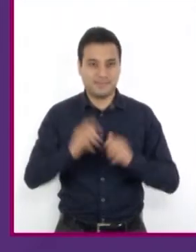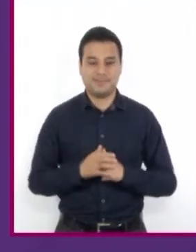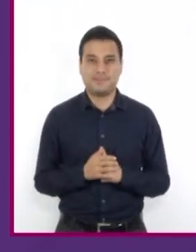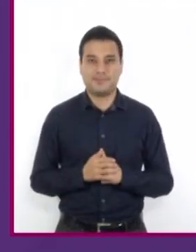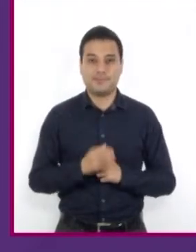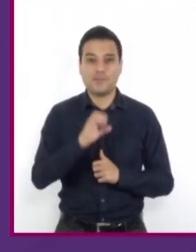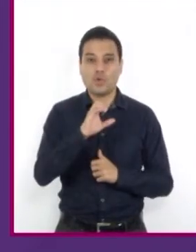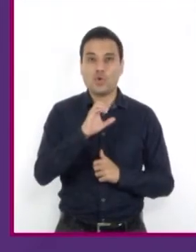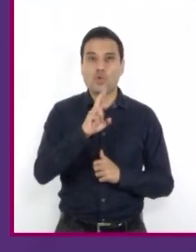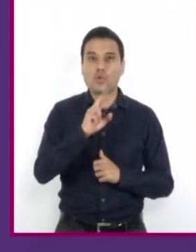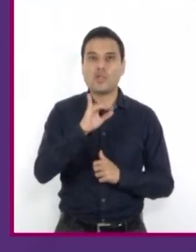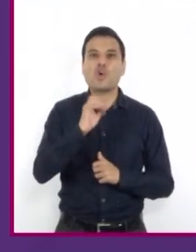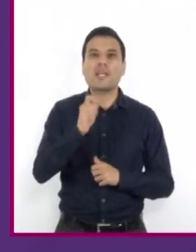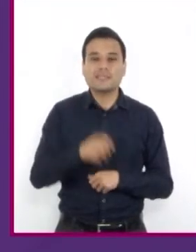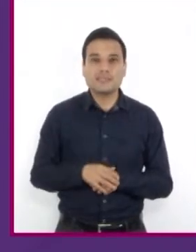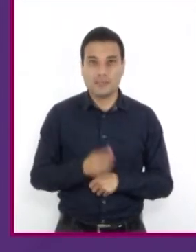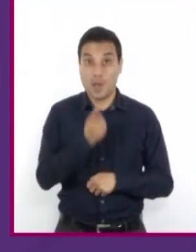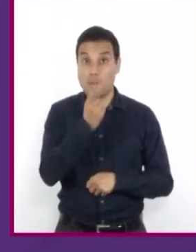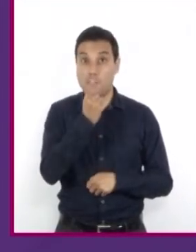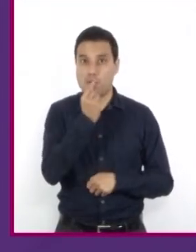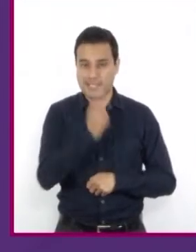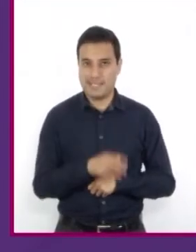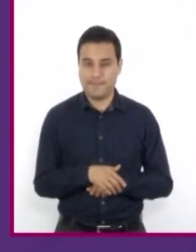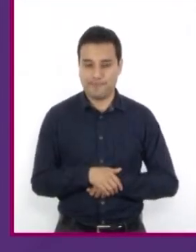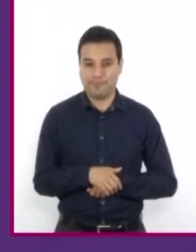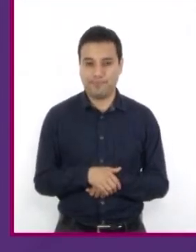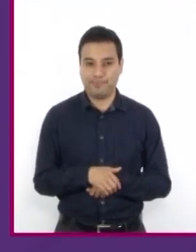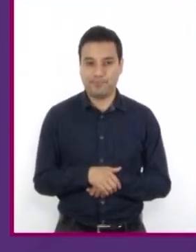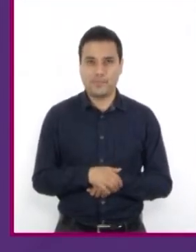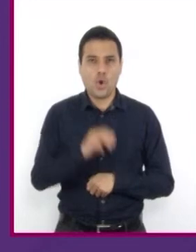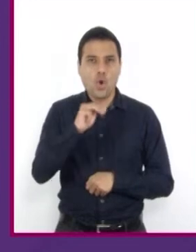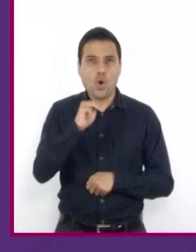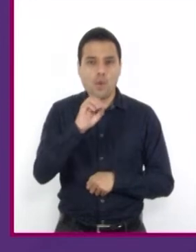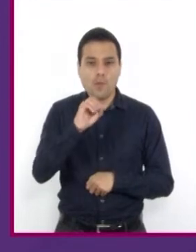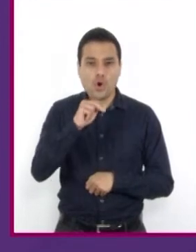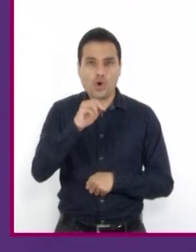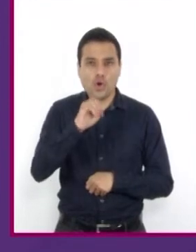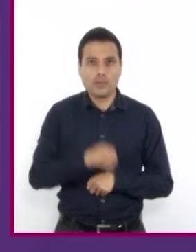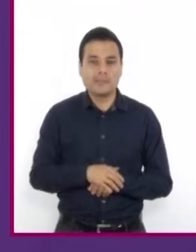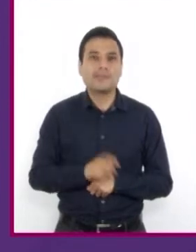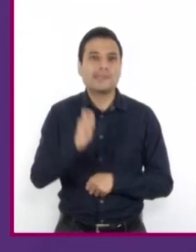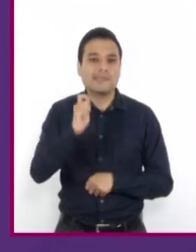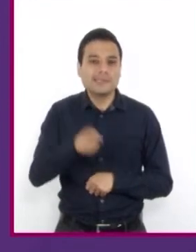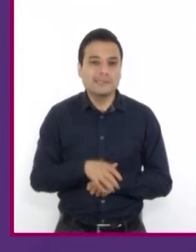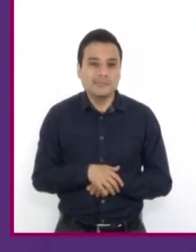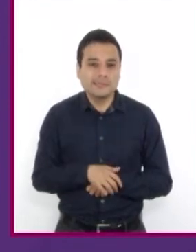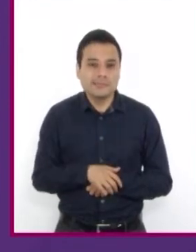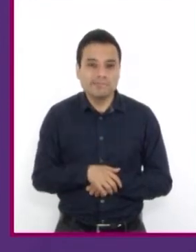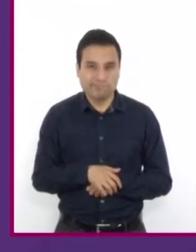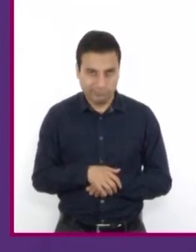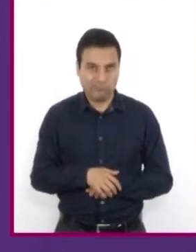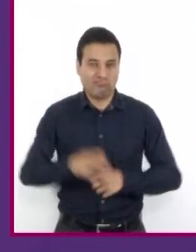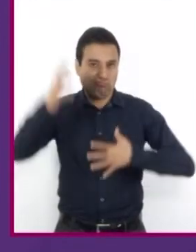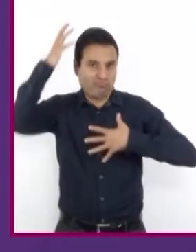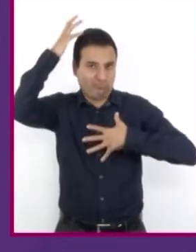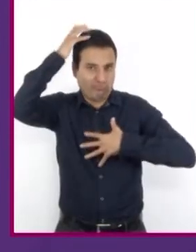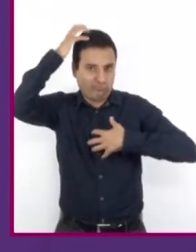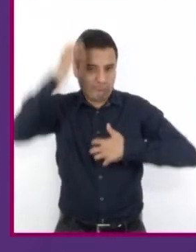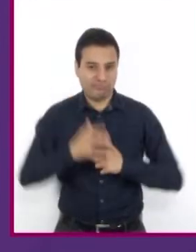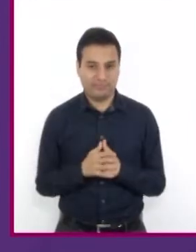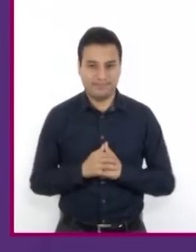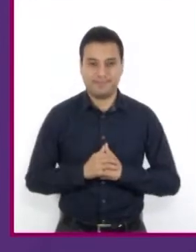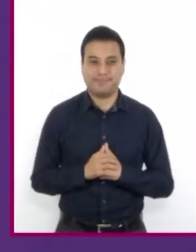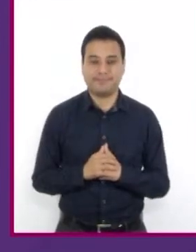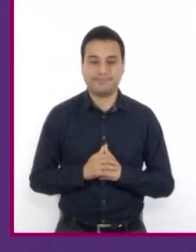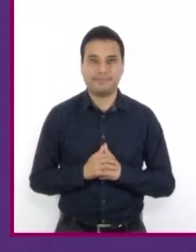Cuico, agente de policía, mono, mamífero cuadrumano de unos 60 centímetros de